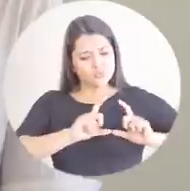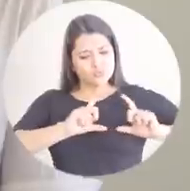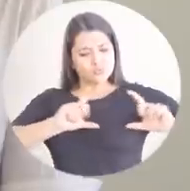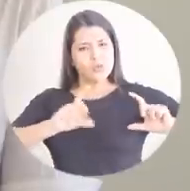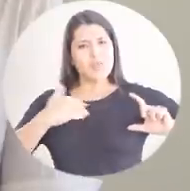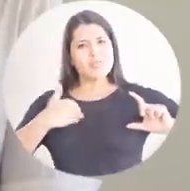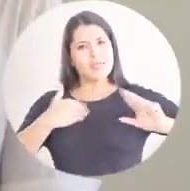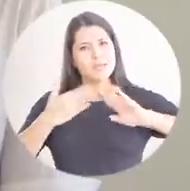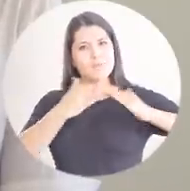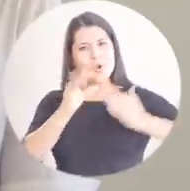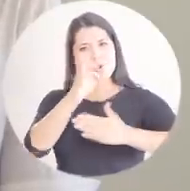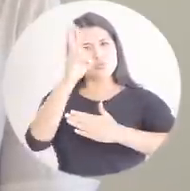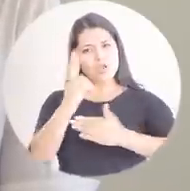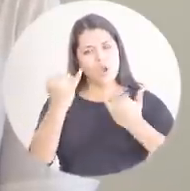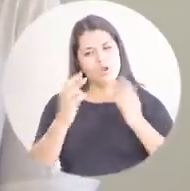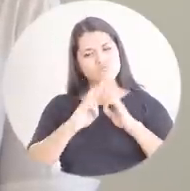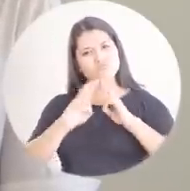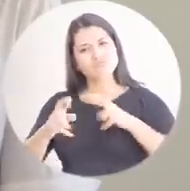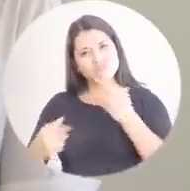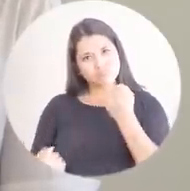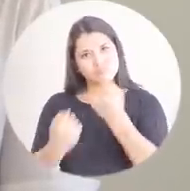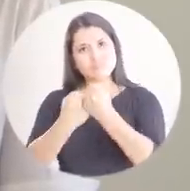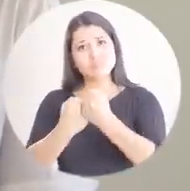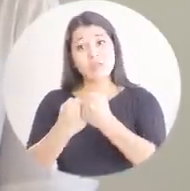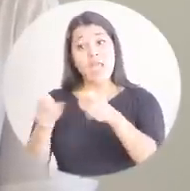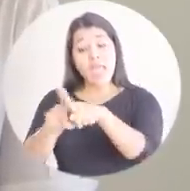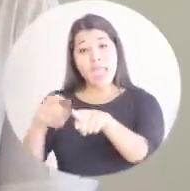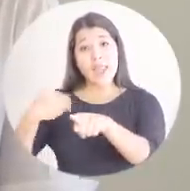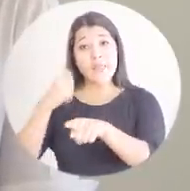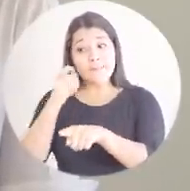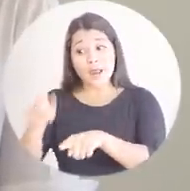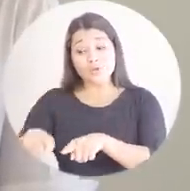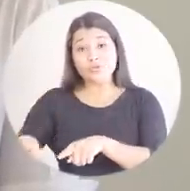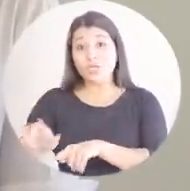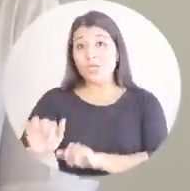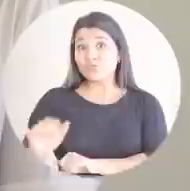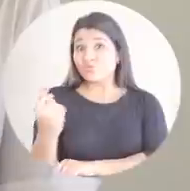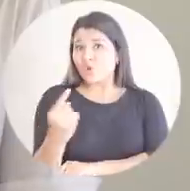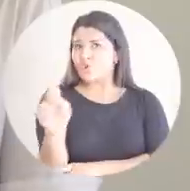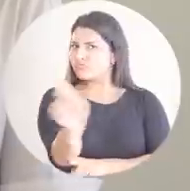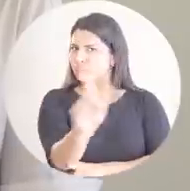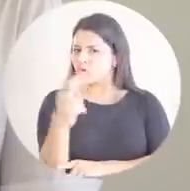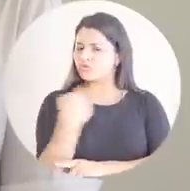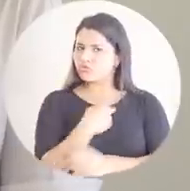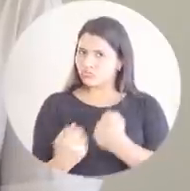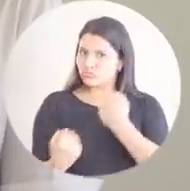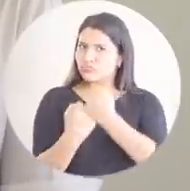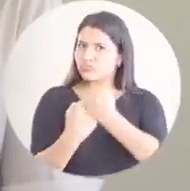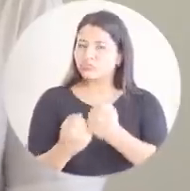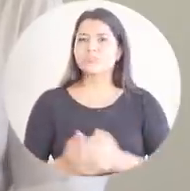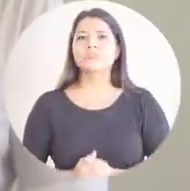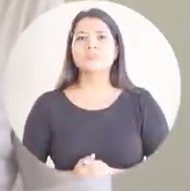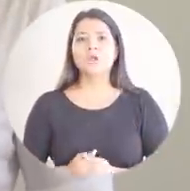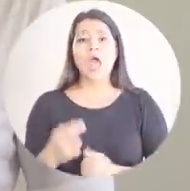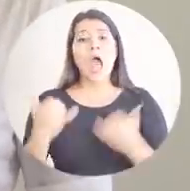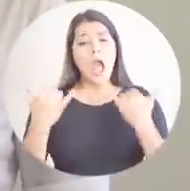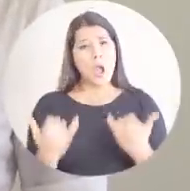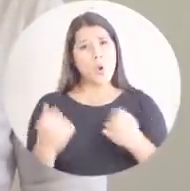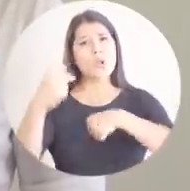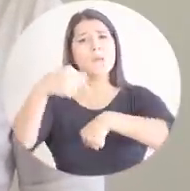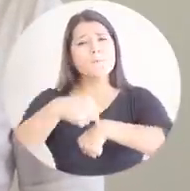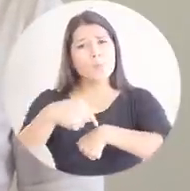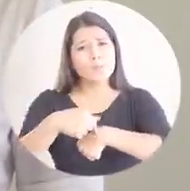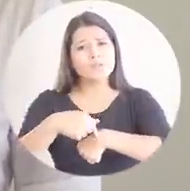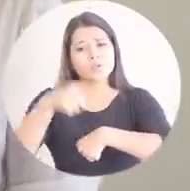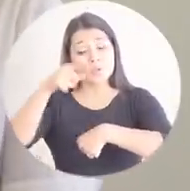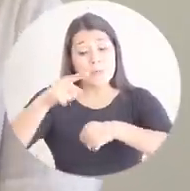responde con creces. Nuestras hermanas y hermanos no están solos. Estamos en momento de emprender